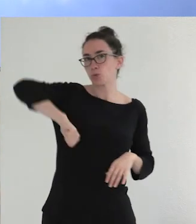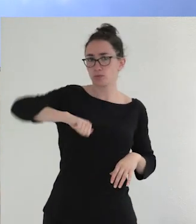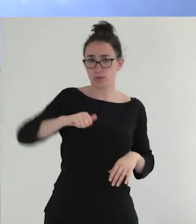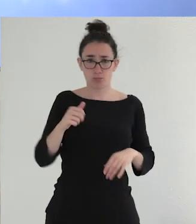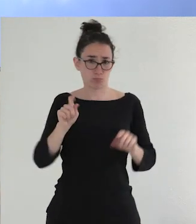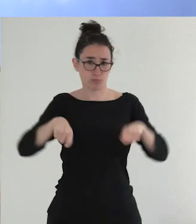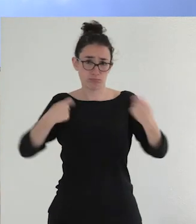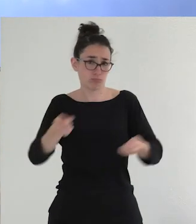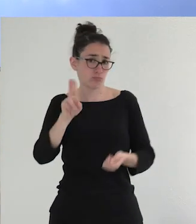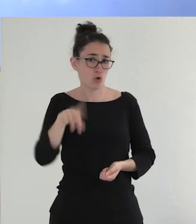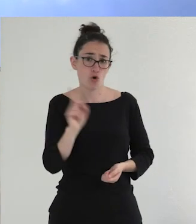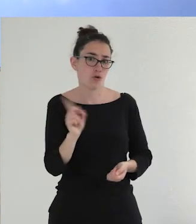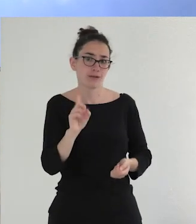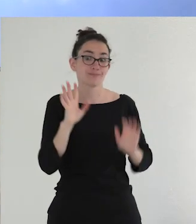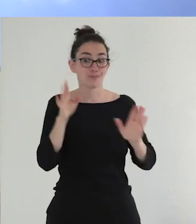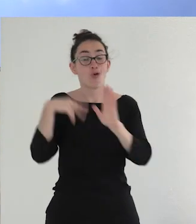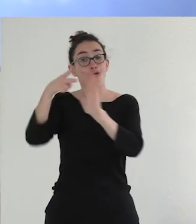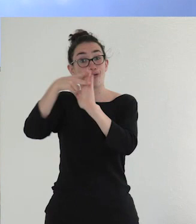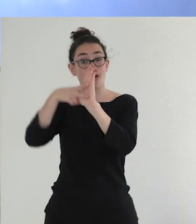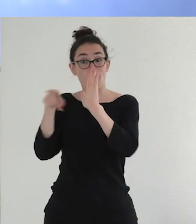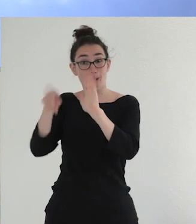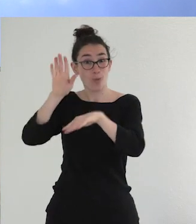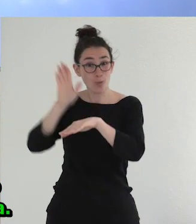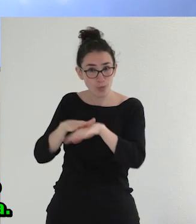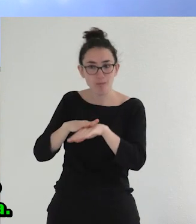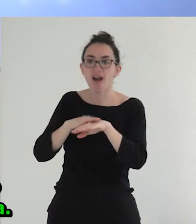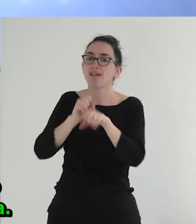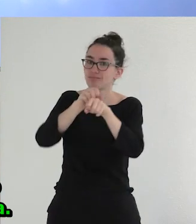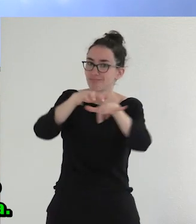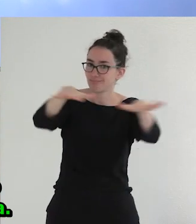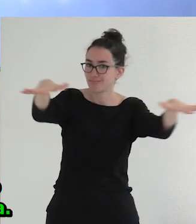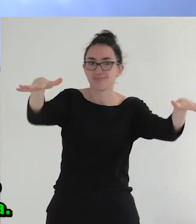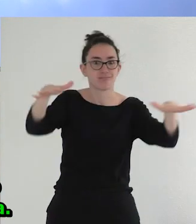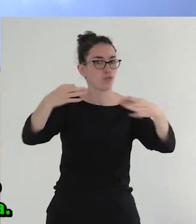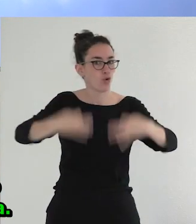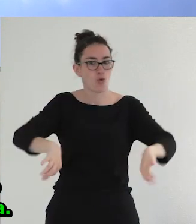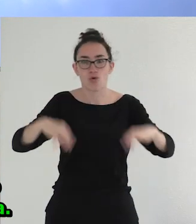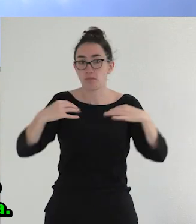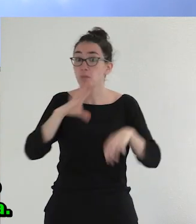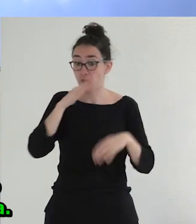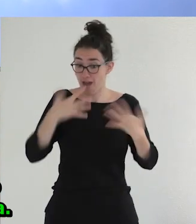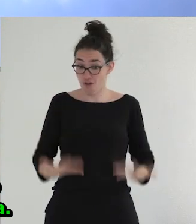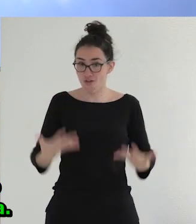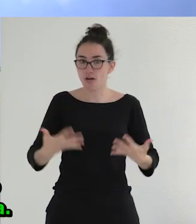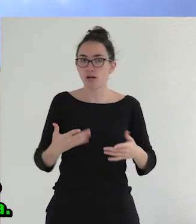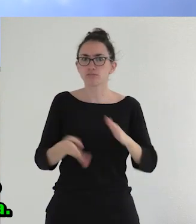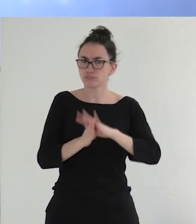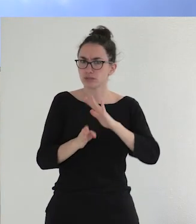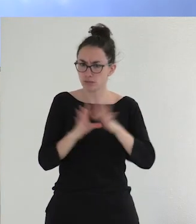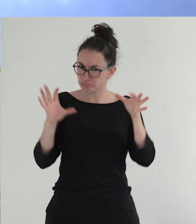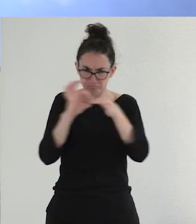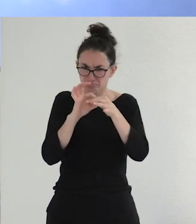una de las claves más potentes de esta norma es que ha logrado naturalizarse. Y entonces, pues la gente se sigue sorprendiendo a día de hoy cuando no existe esta